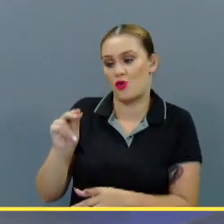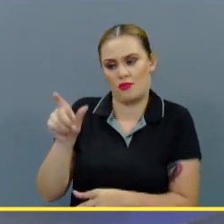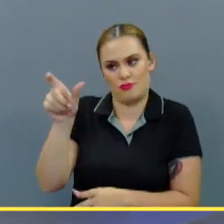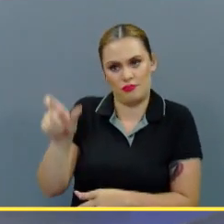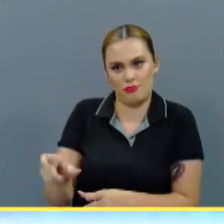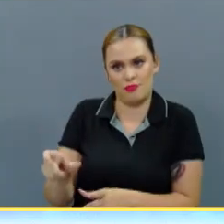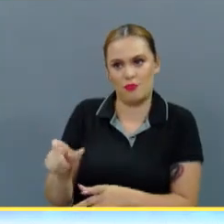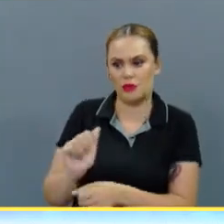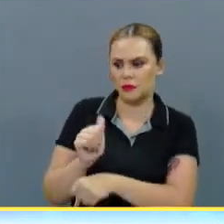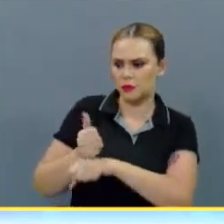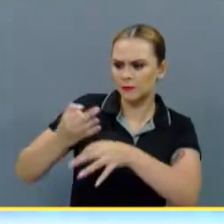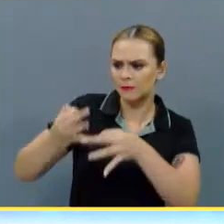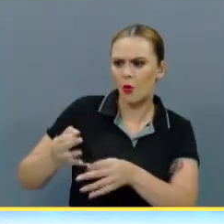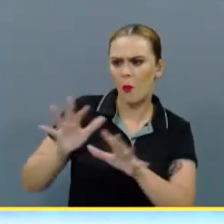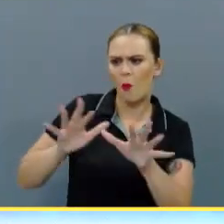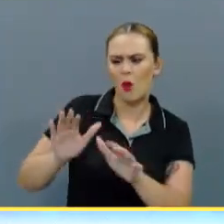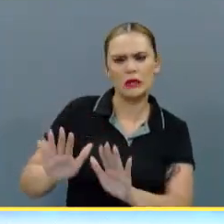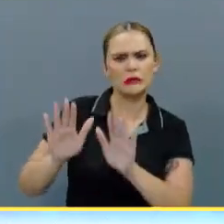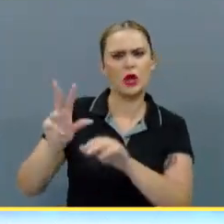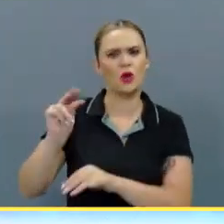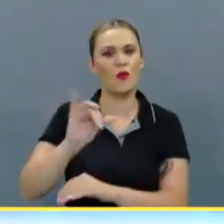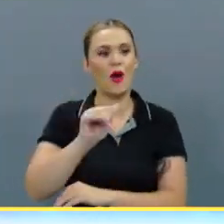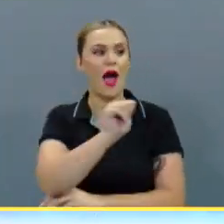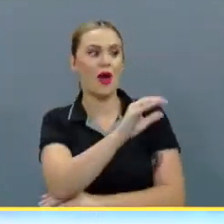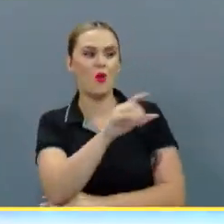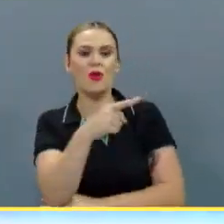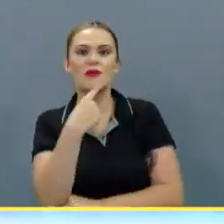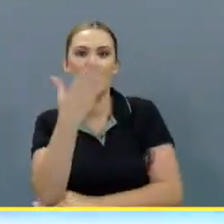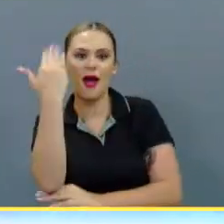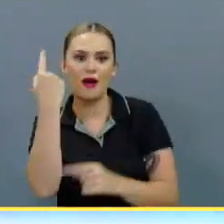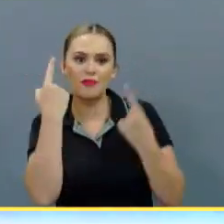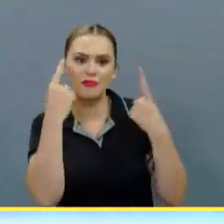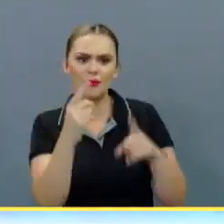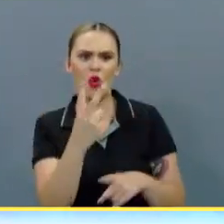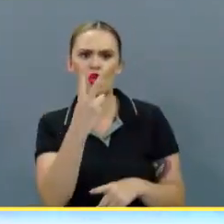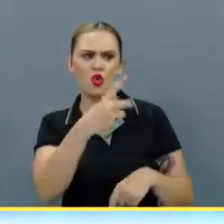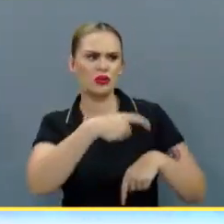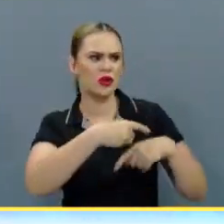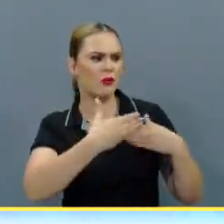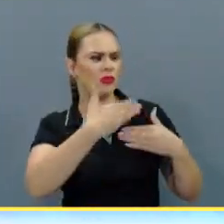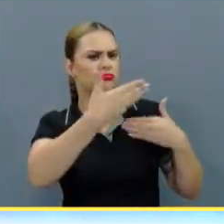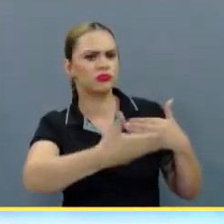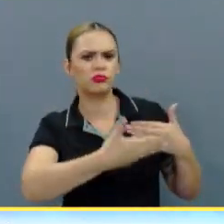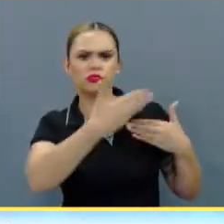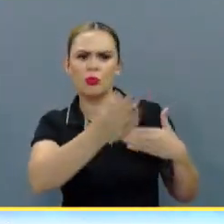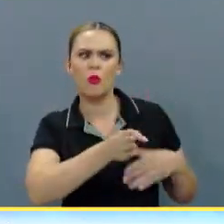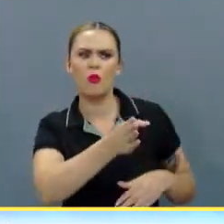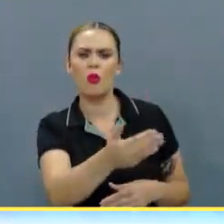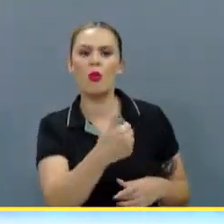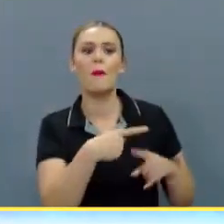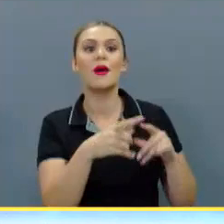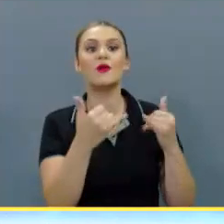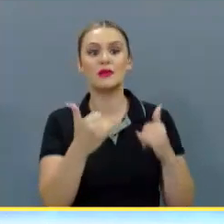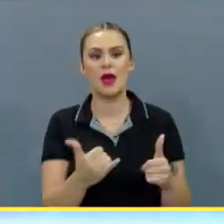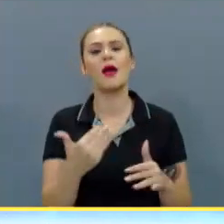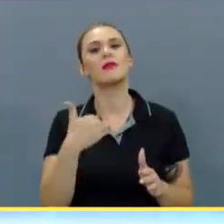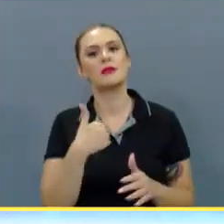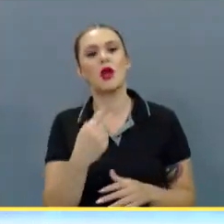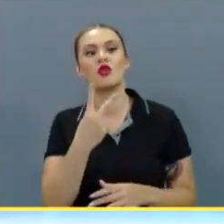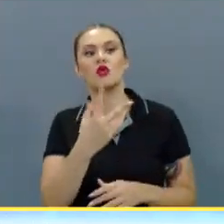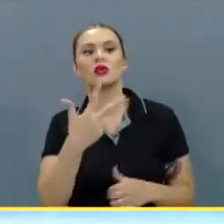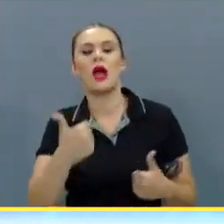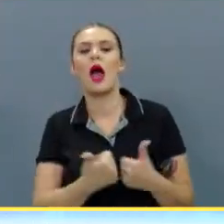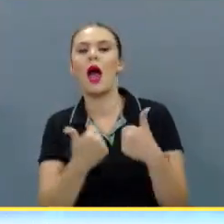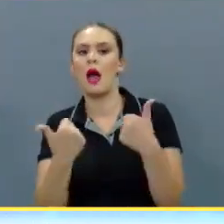portero asentado todavía como lo logró Aaron Cruz. Que vos bien lo dijiste. Fueron dos temporadas de que Ibi venía. Pero ya ahora tenía dos, tres